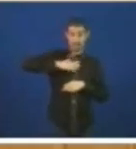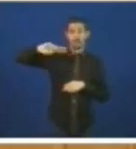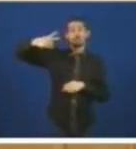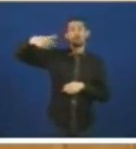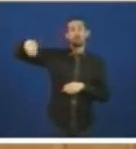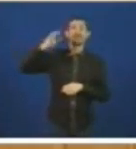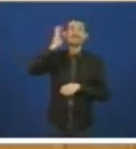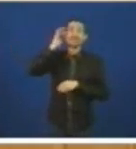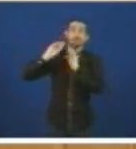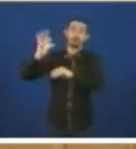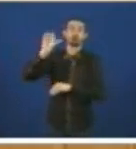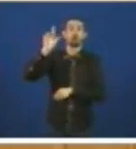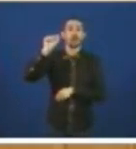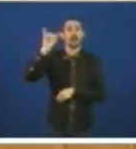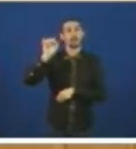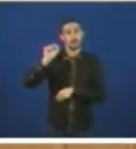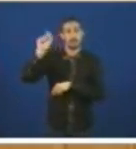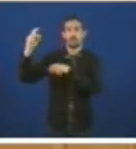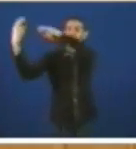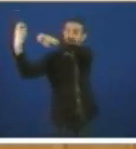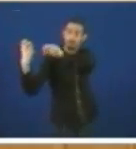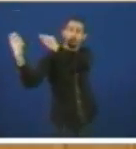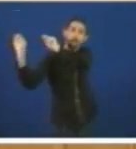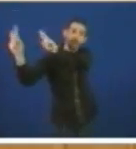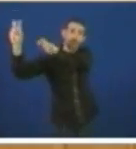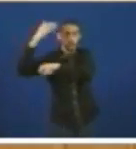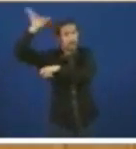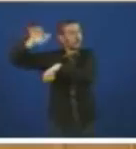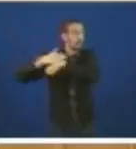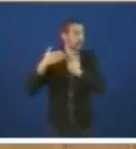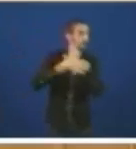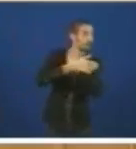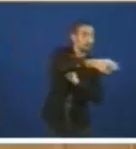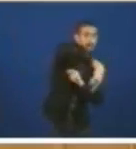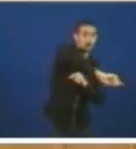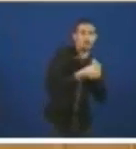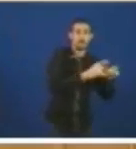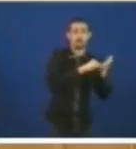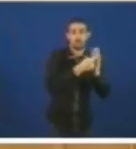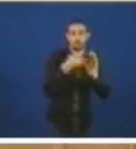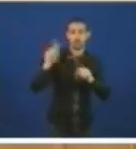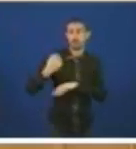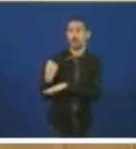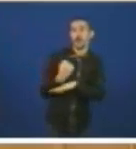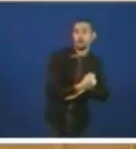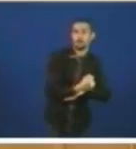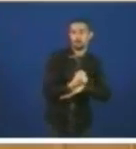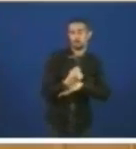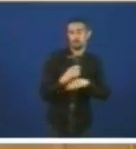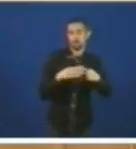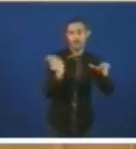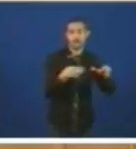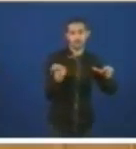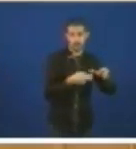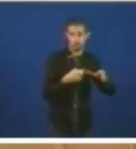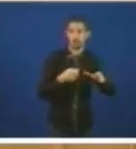María e volvía a insistir a necesidade de apoio de España do goberno de España a ese arceleiro e unha semana despois o